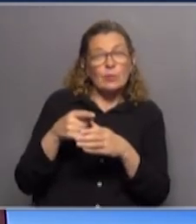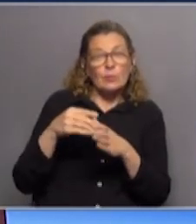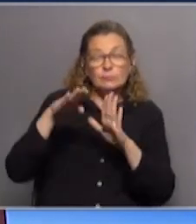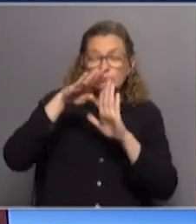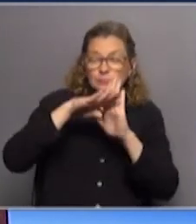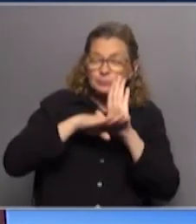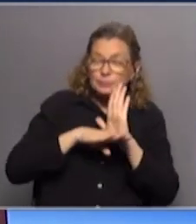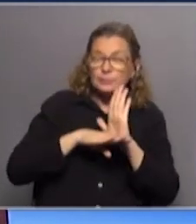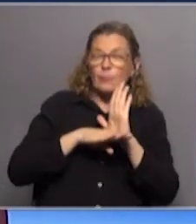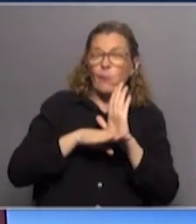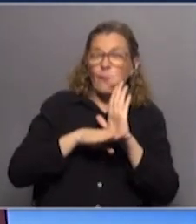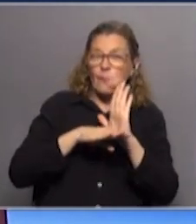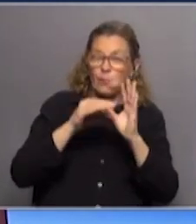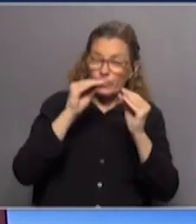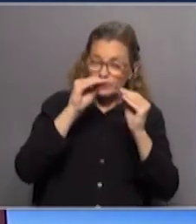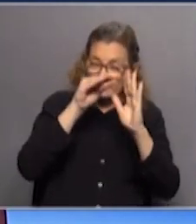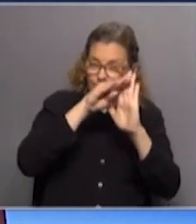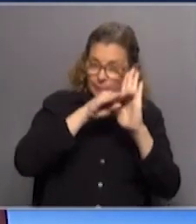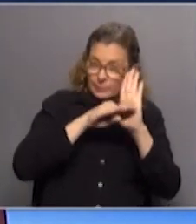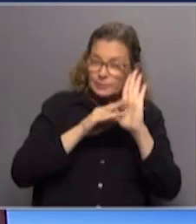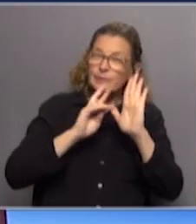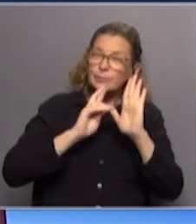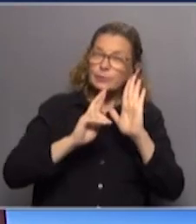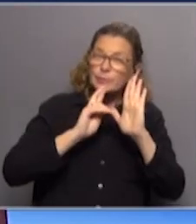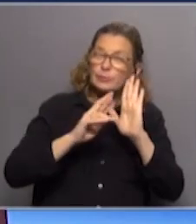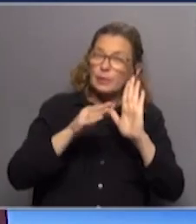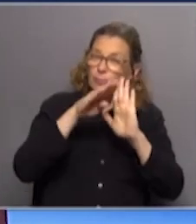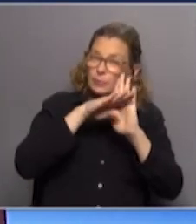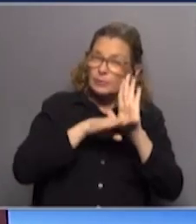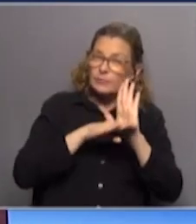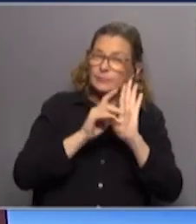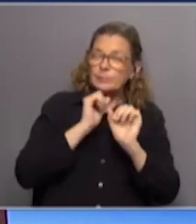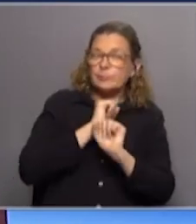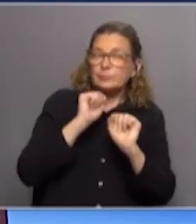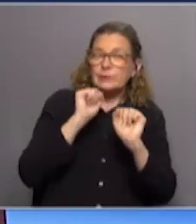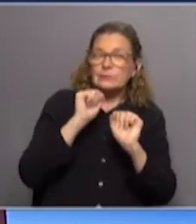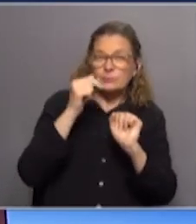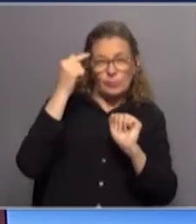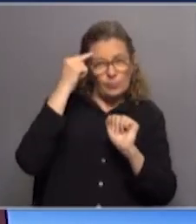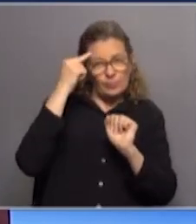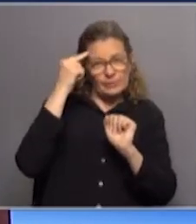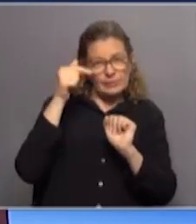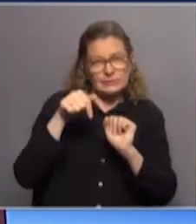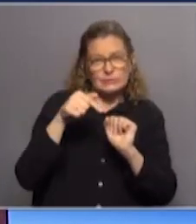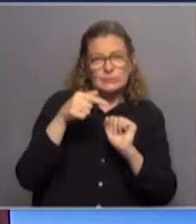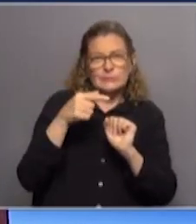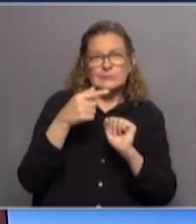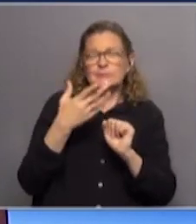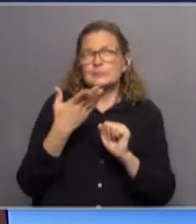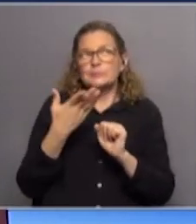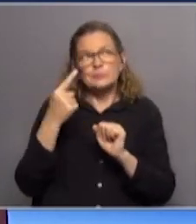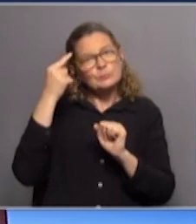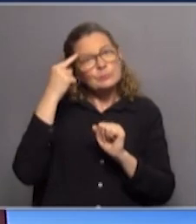legislativa muy programática, es decir, que responde mucho a su programa. No podemos creer que esto es como un